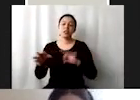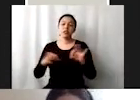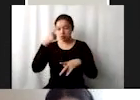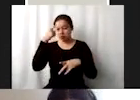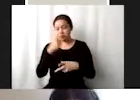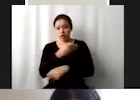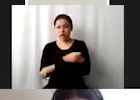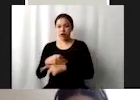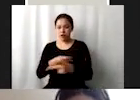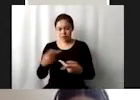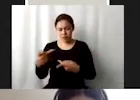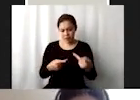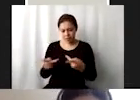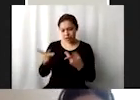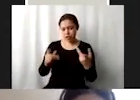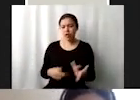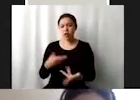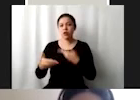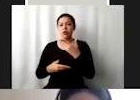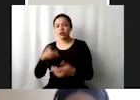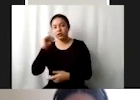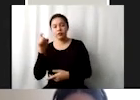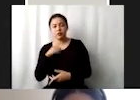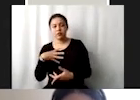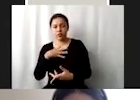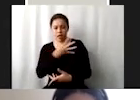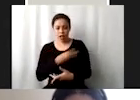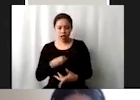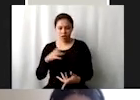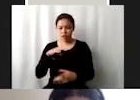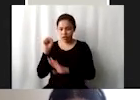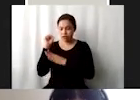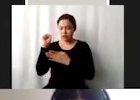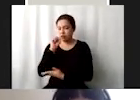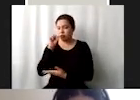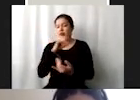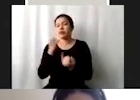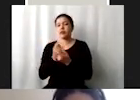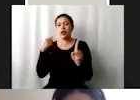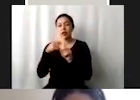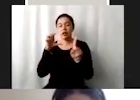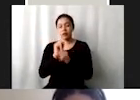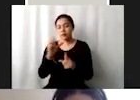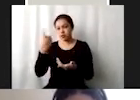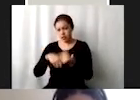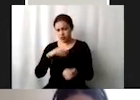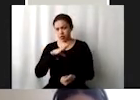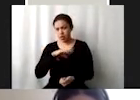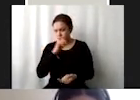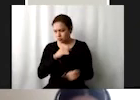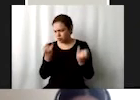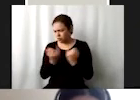familiar o servicios sexuales y reproductivos, esto también está incluido en una meta al igual que